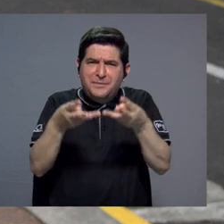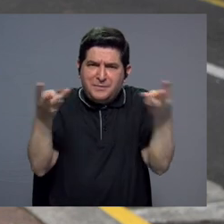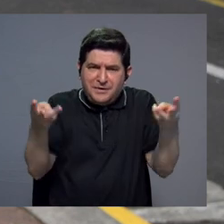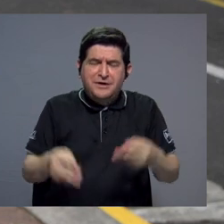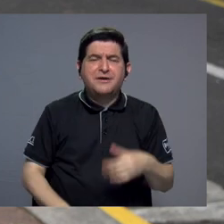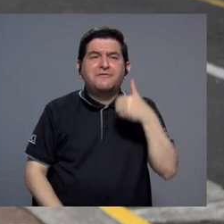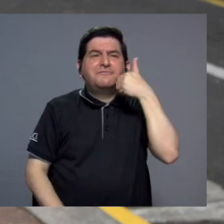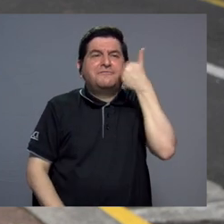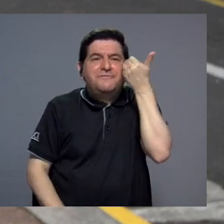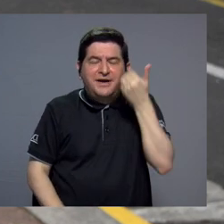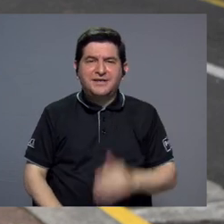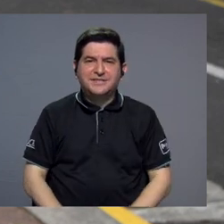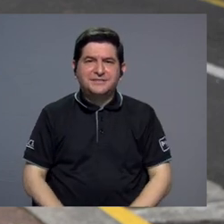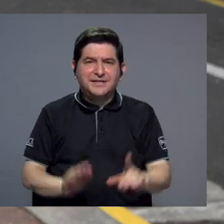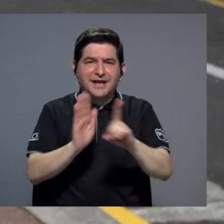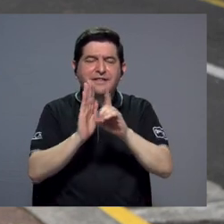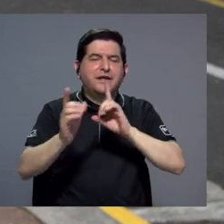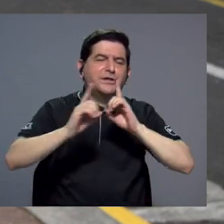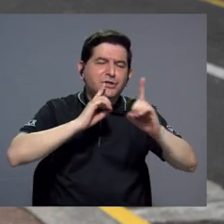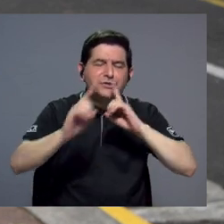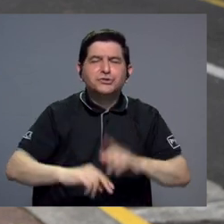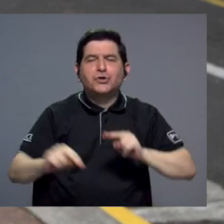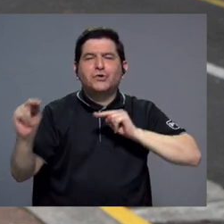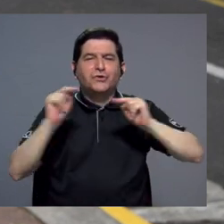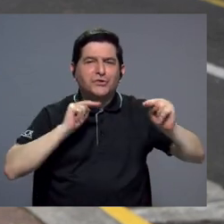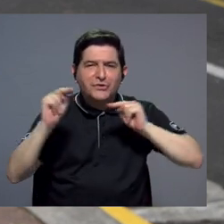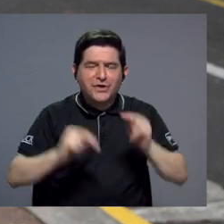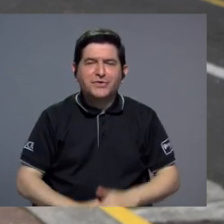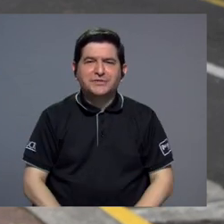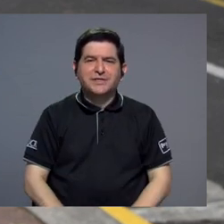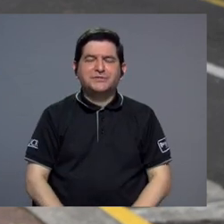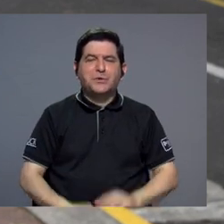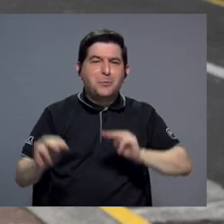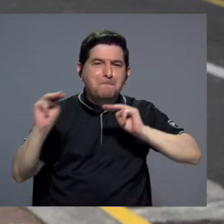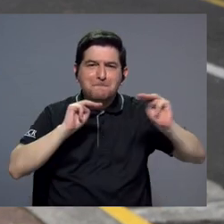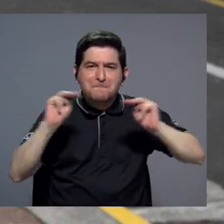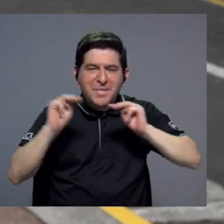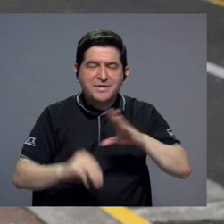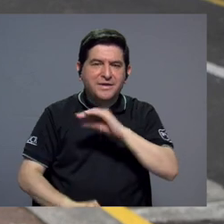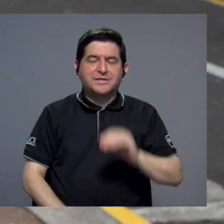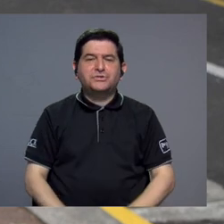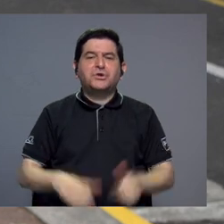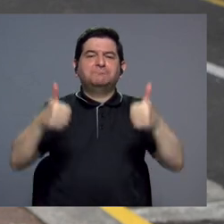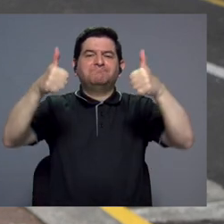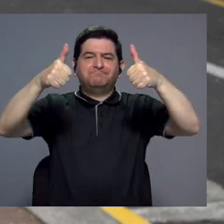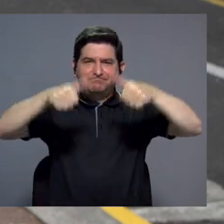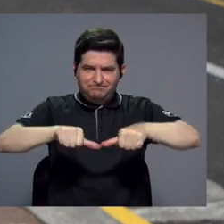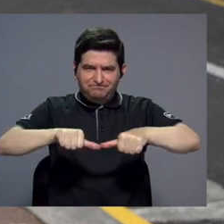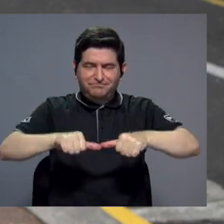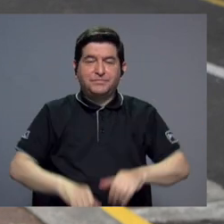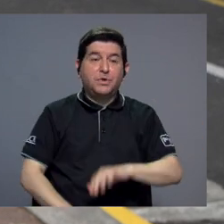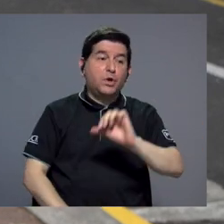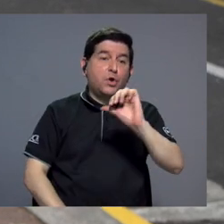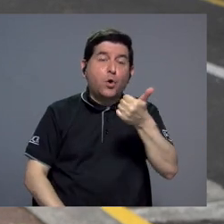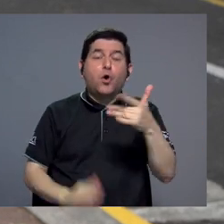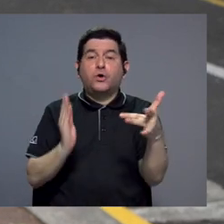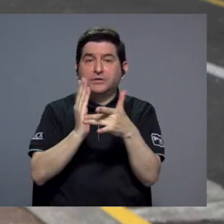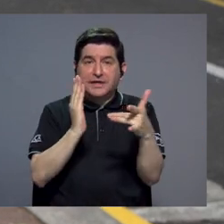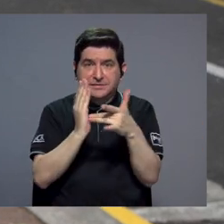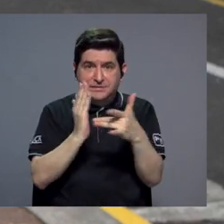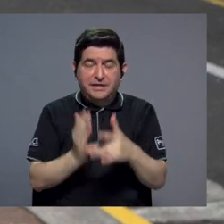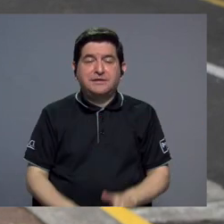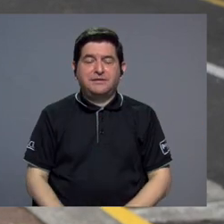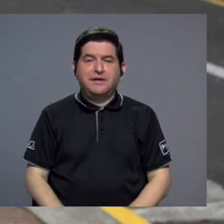insumos para facilitar el derecho al diálogo, la negociación, la mediación y la conciliación y otras